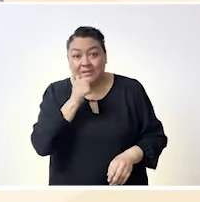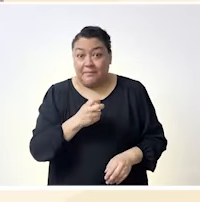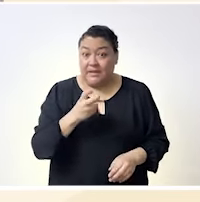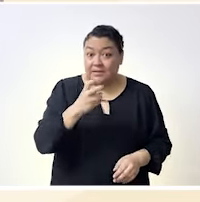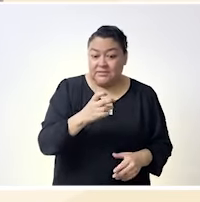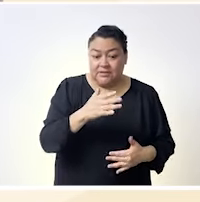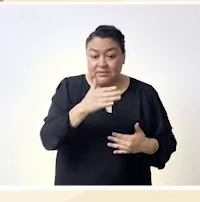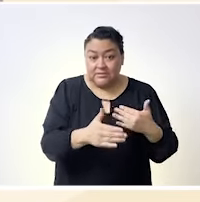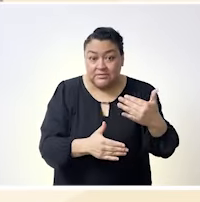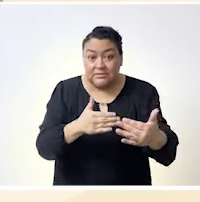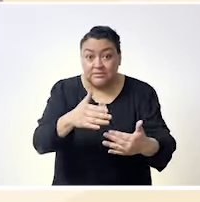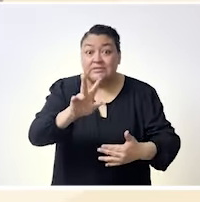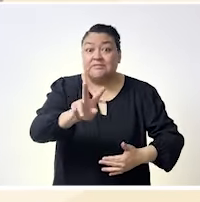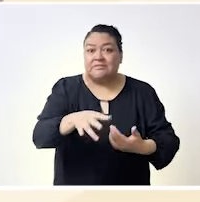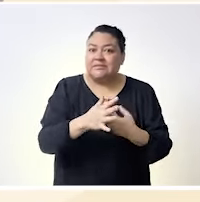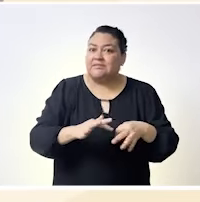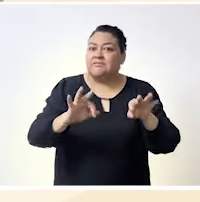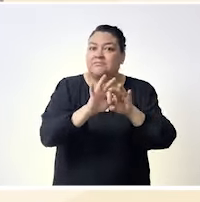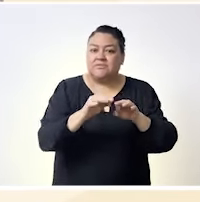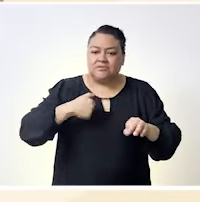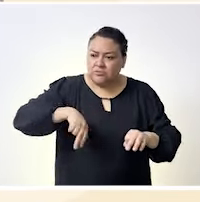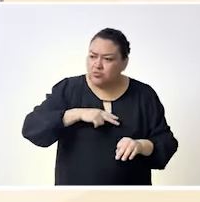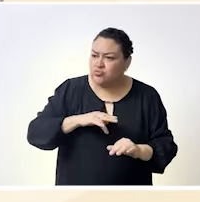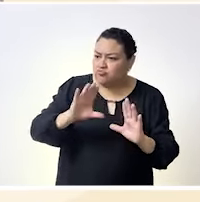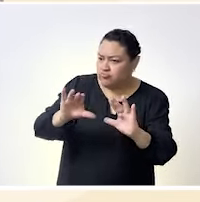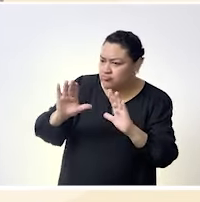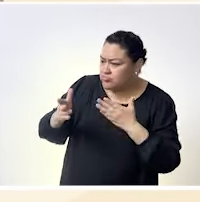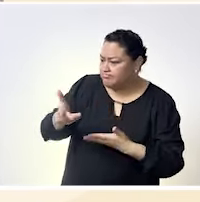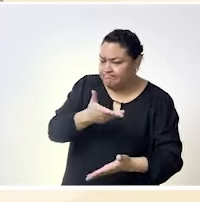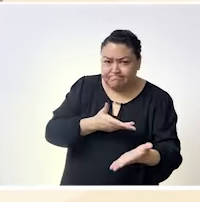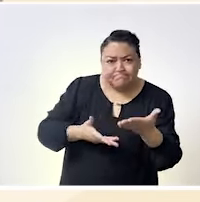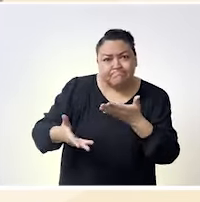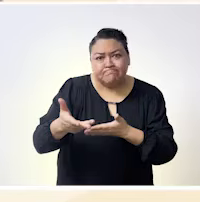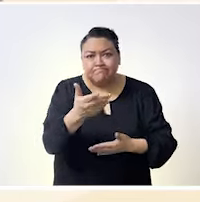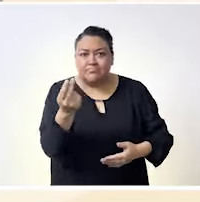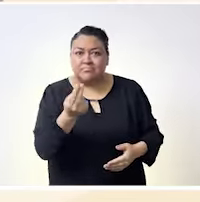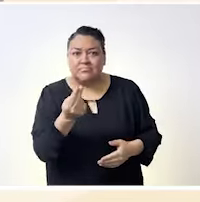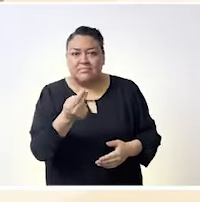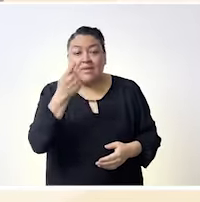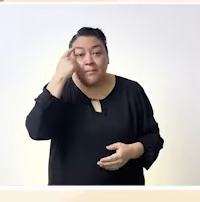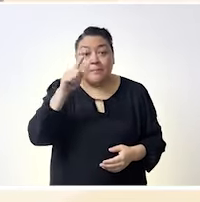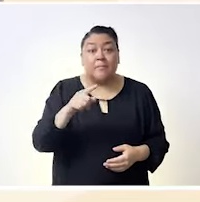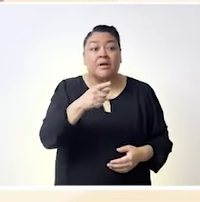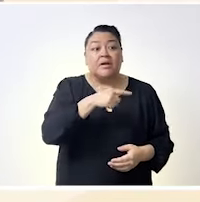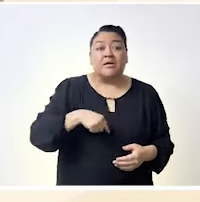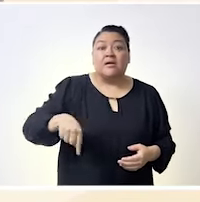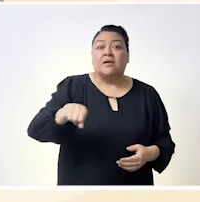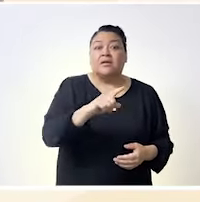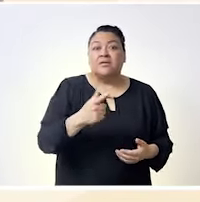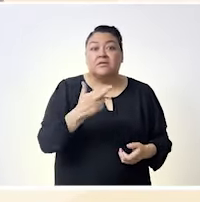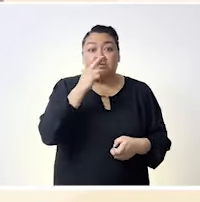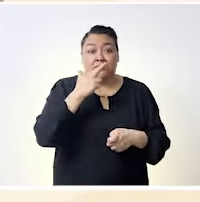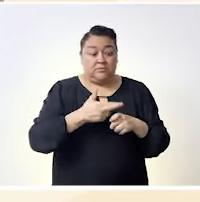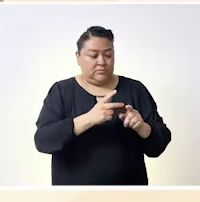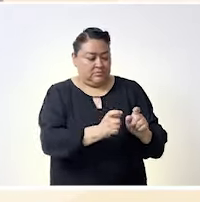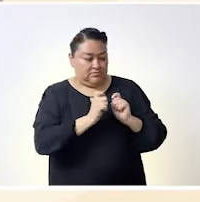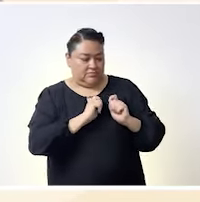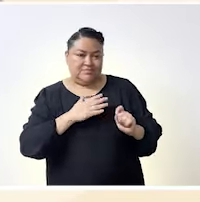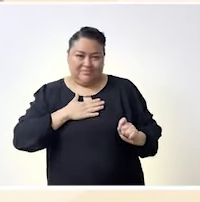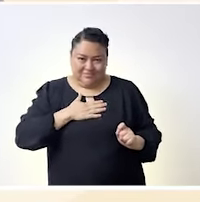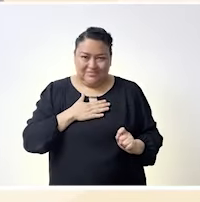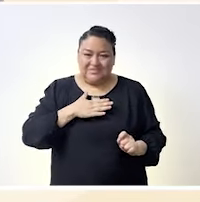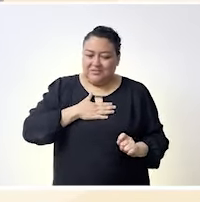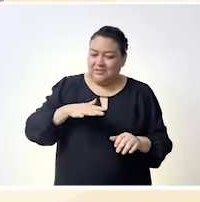de seguir en ese sentido yo creo que es fundamental sensibilizando o bueno porque al final es la la tarea profesional que